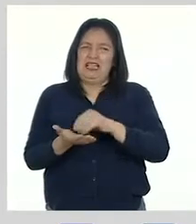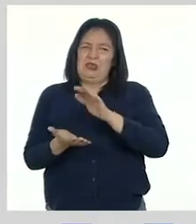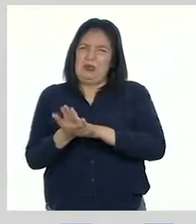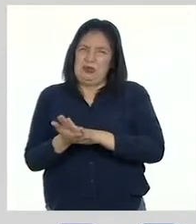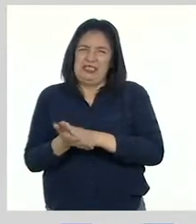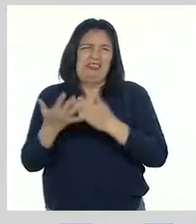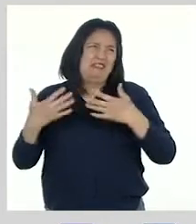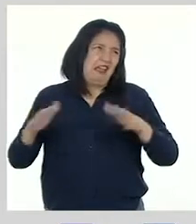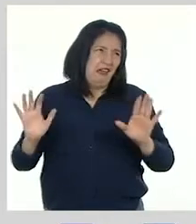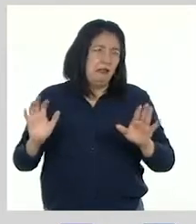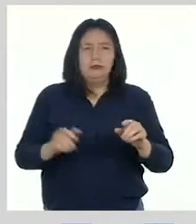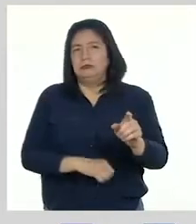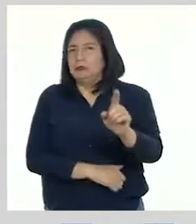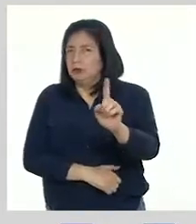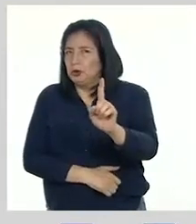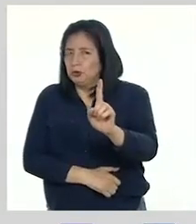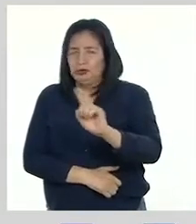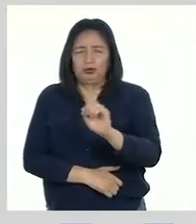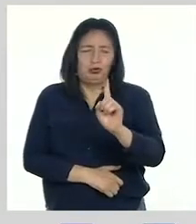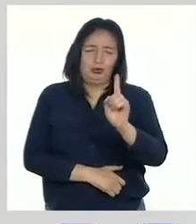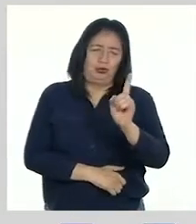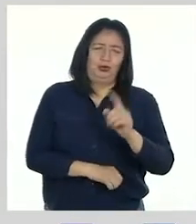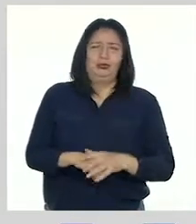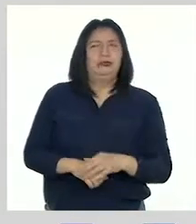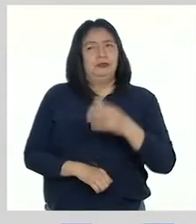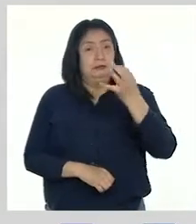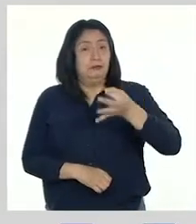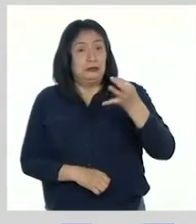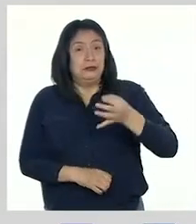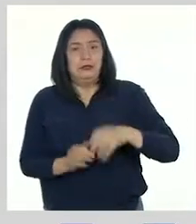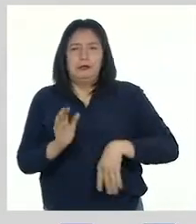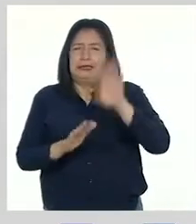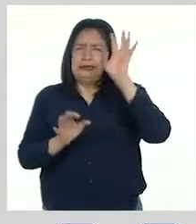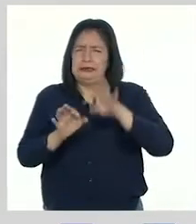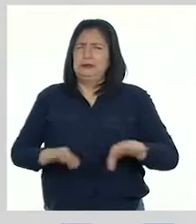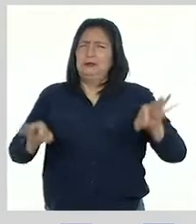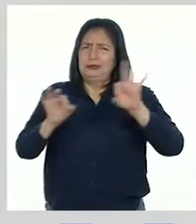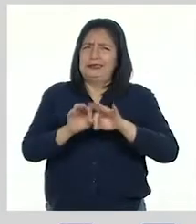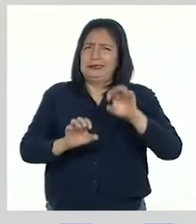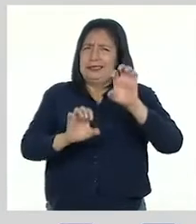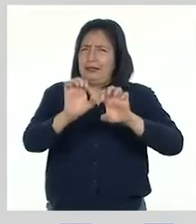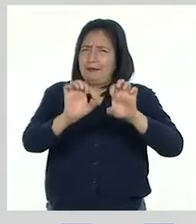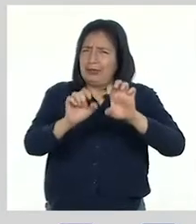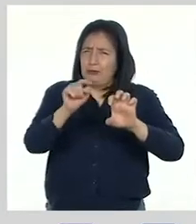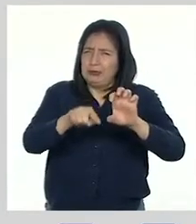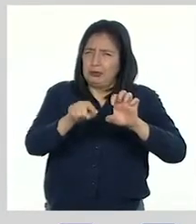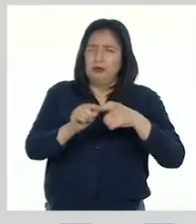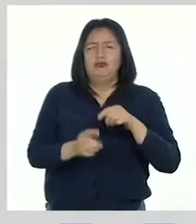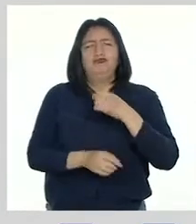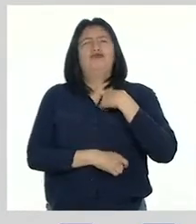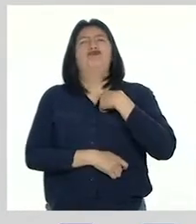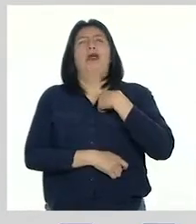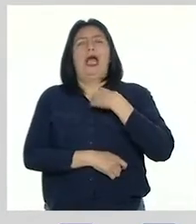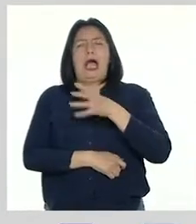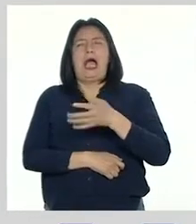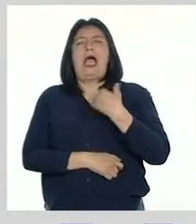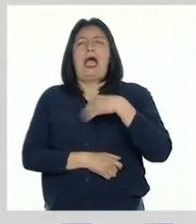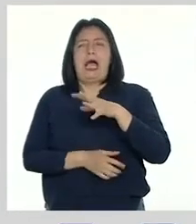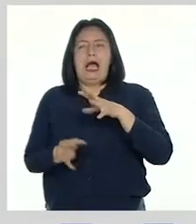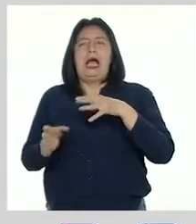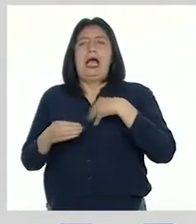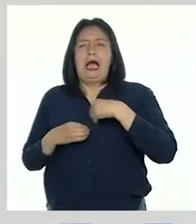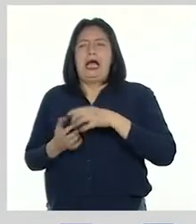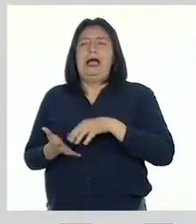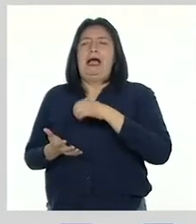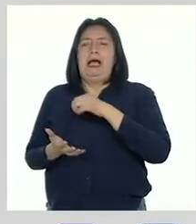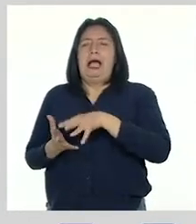nota y ya. Pero no, no es así. En realidad, lo más importante de la evaluación es reconocer lo que hemos aprendido y lo